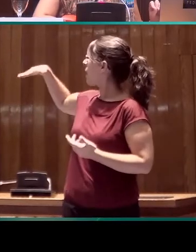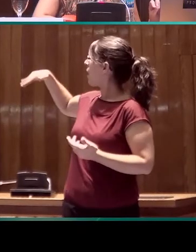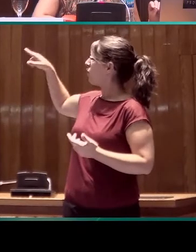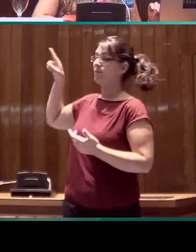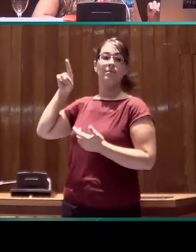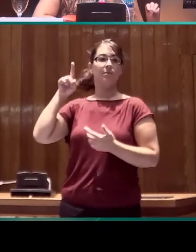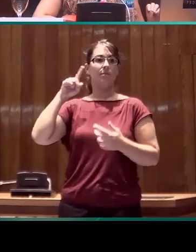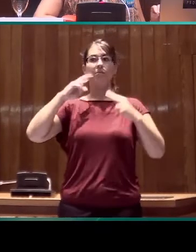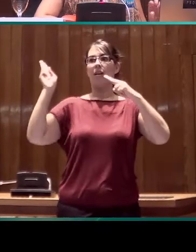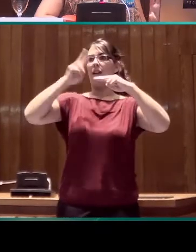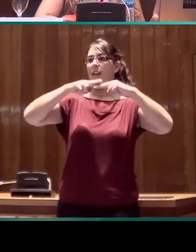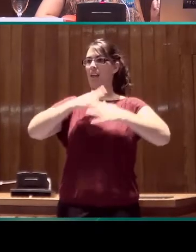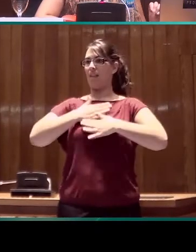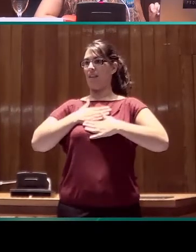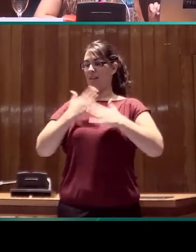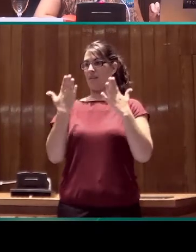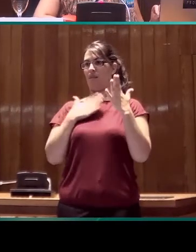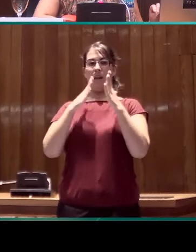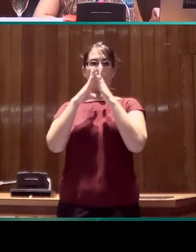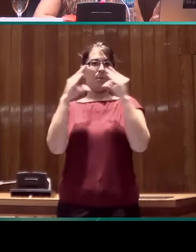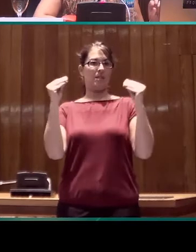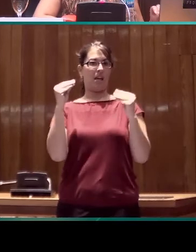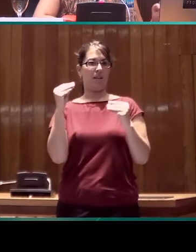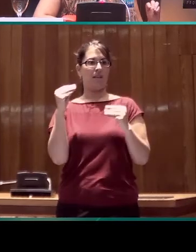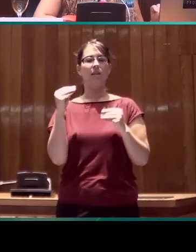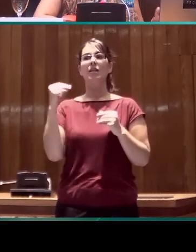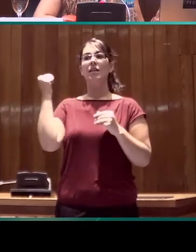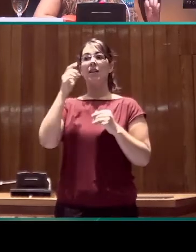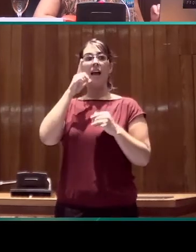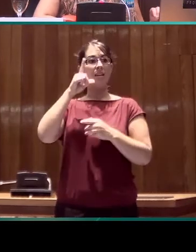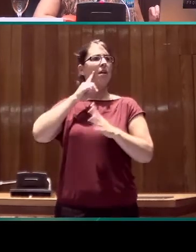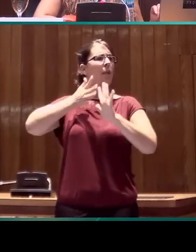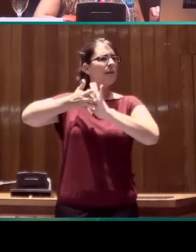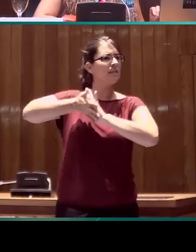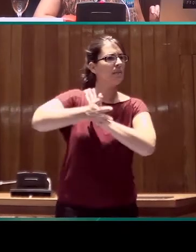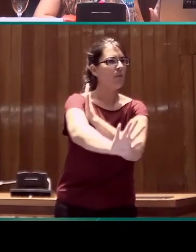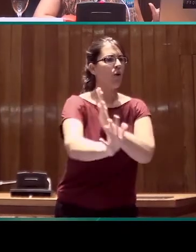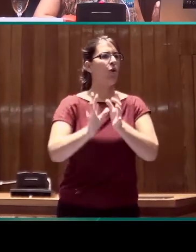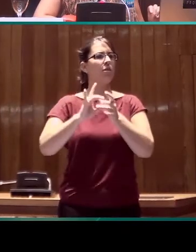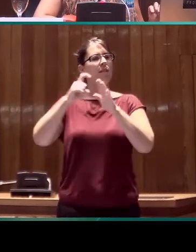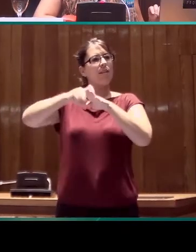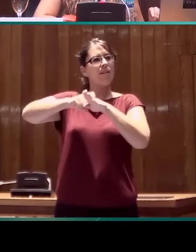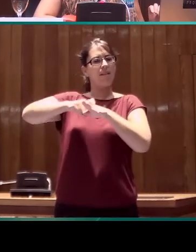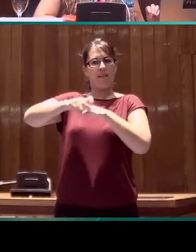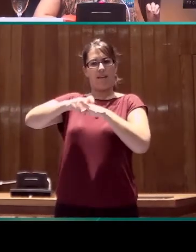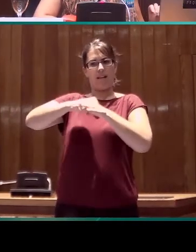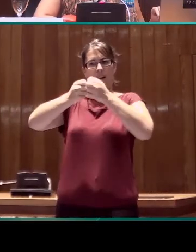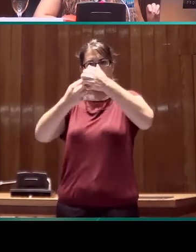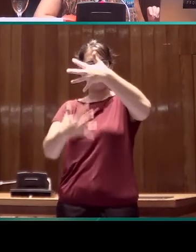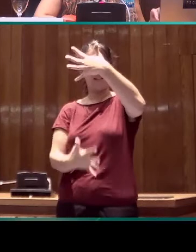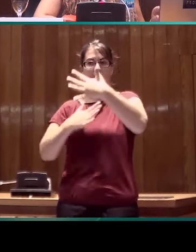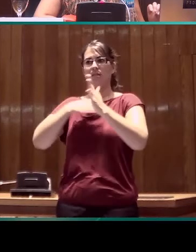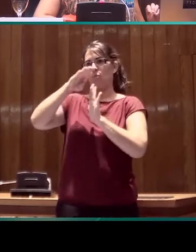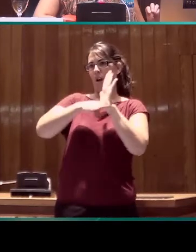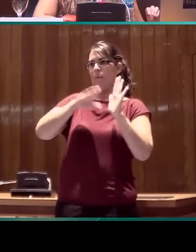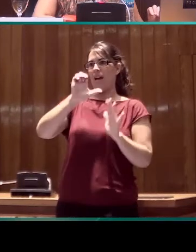del Instituto Max Planck, en su sede de NIMEGA, que es donde se describen las características del programa ELAN y